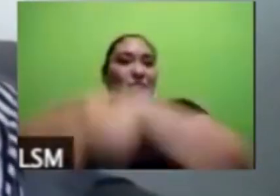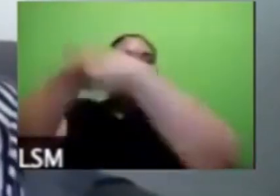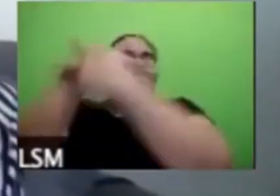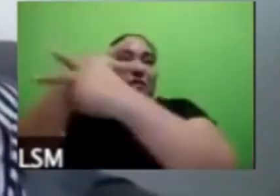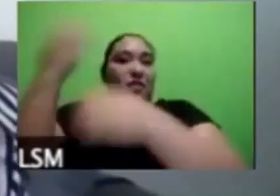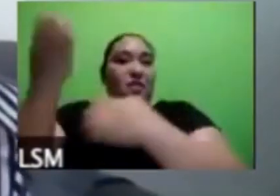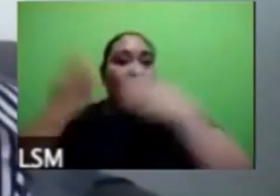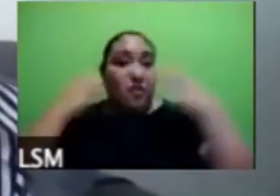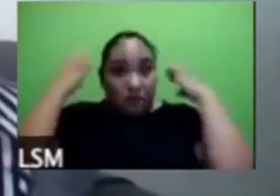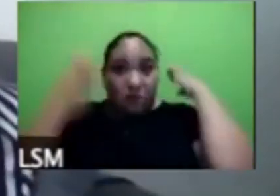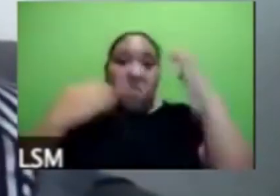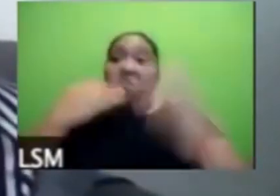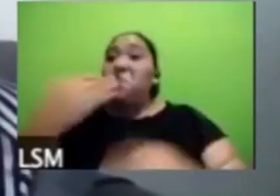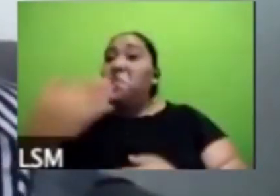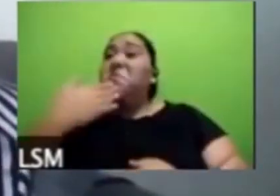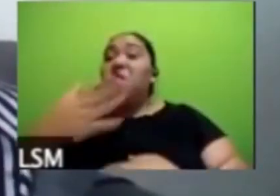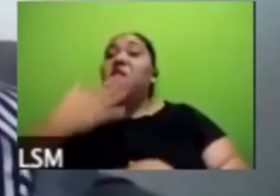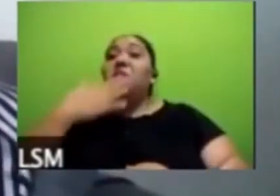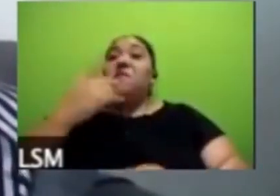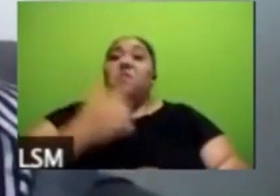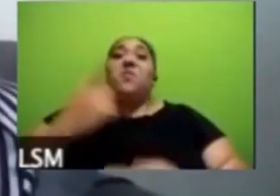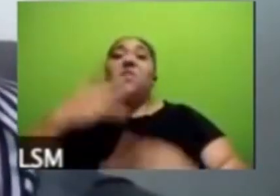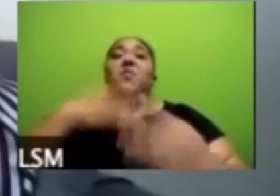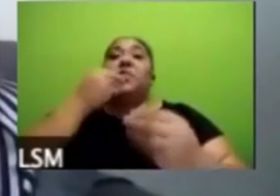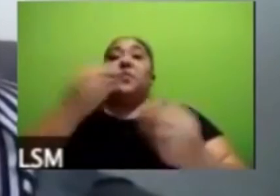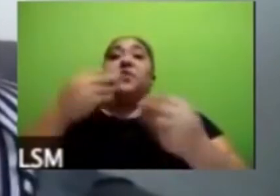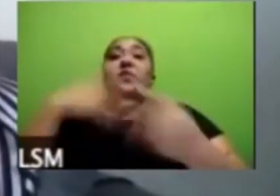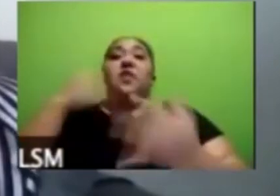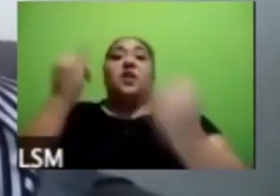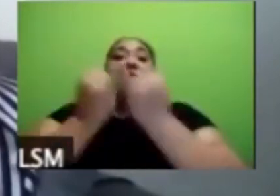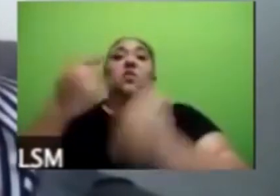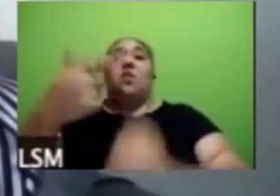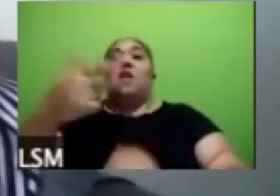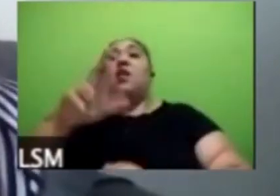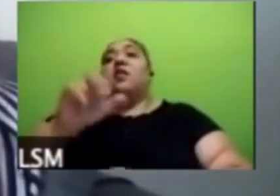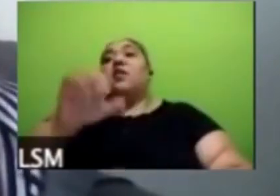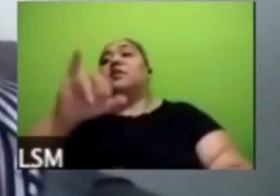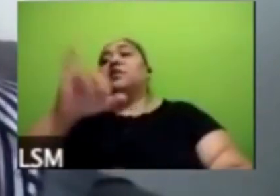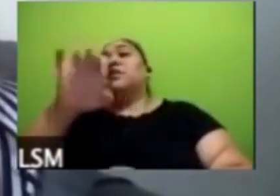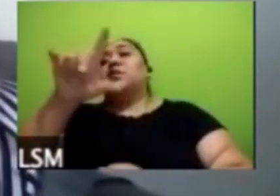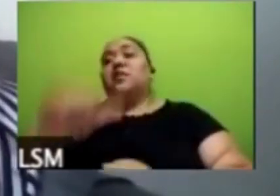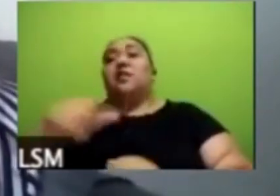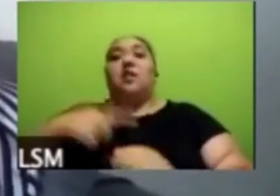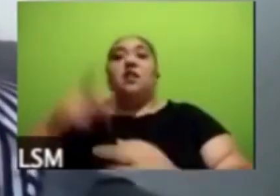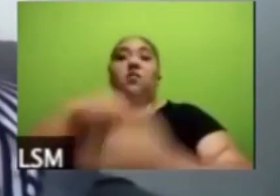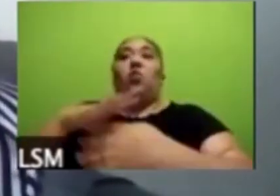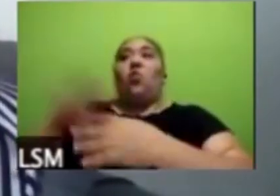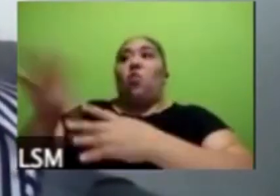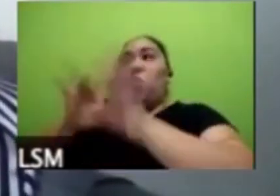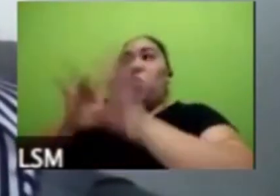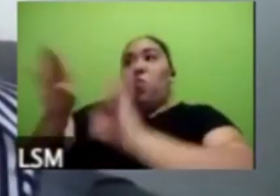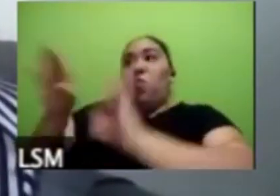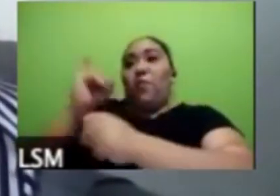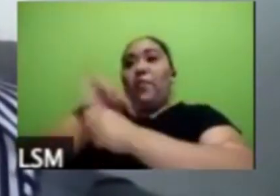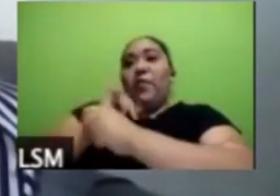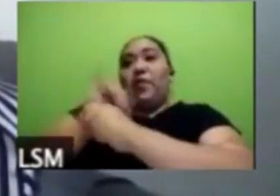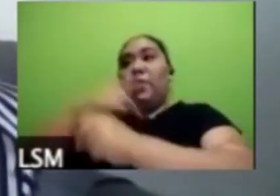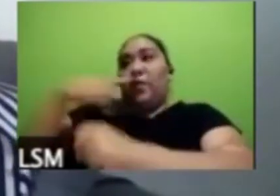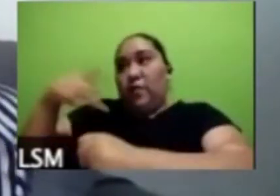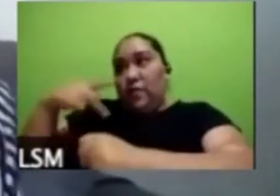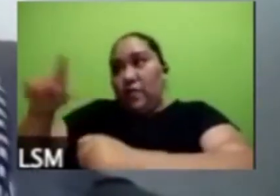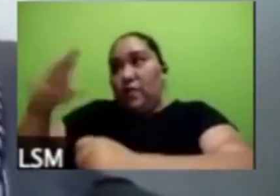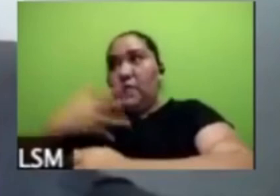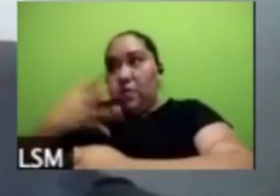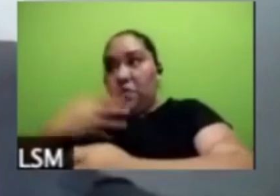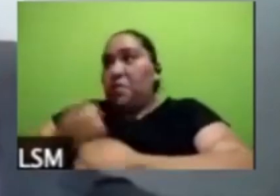didáctica Graciela igual también por el resumen de los datos de esta investigación este y